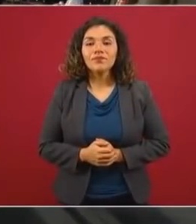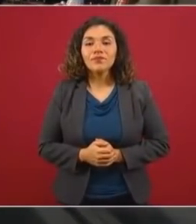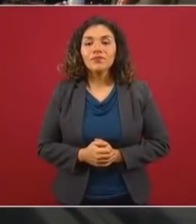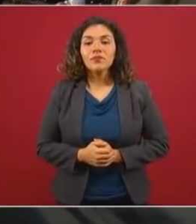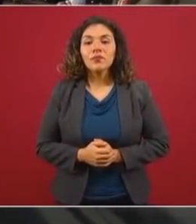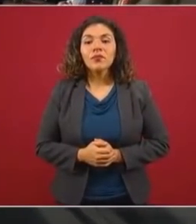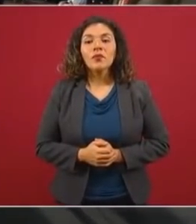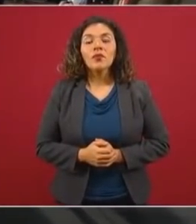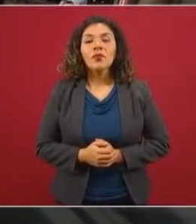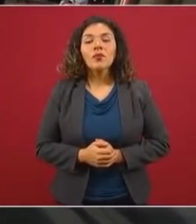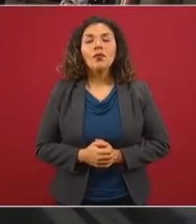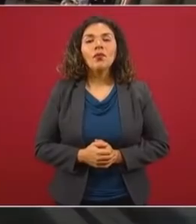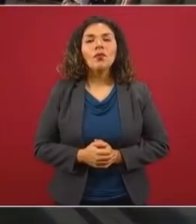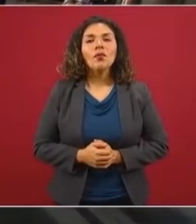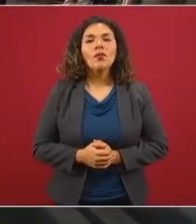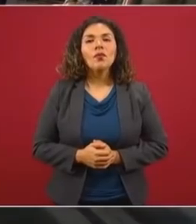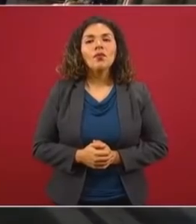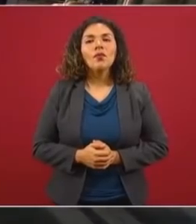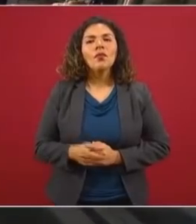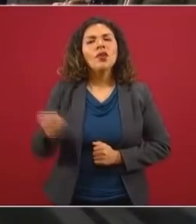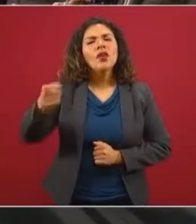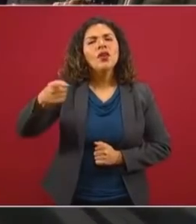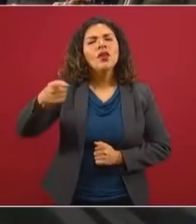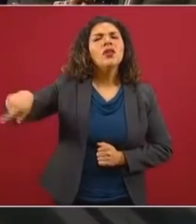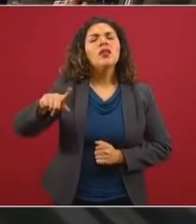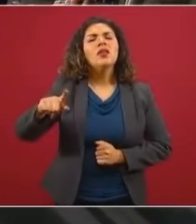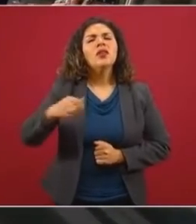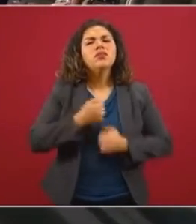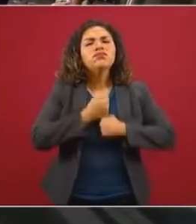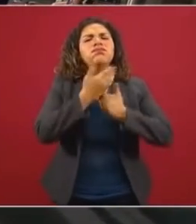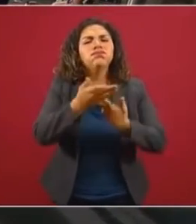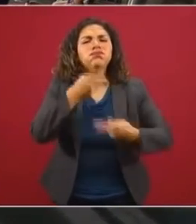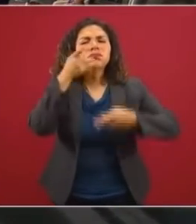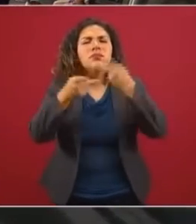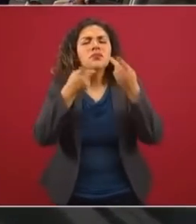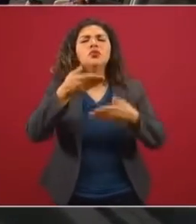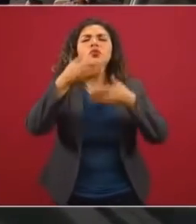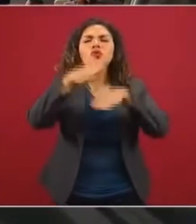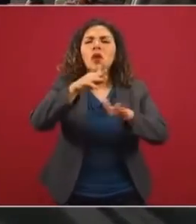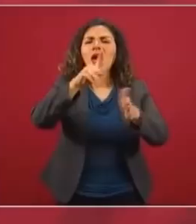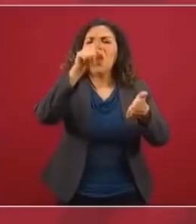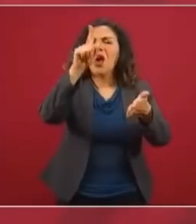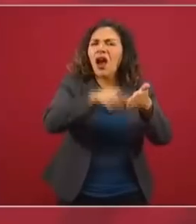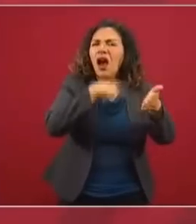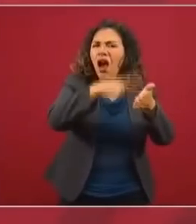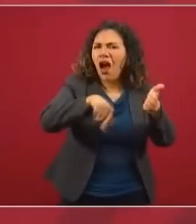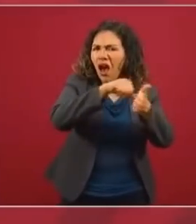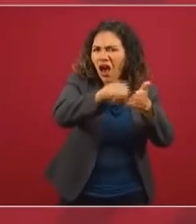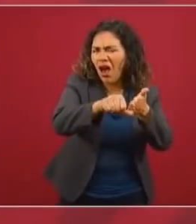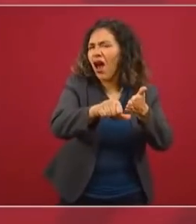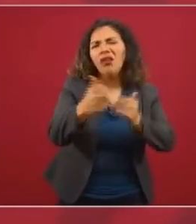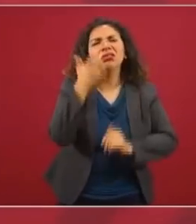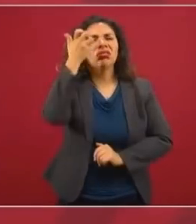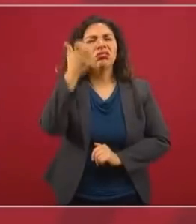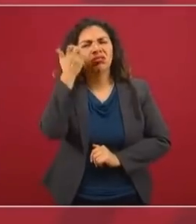Las expresiones públicas sobre esta cancelación también están sobredimensionadas. Creo que se